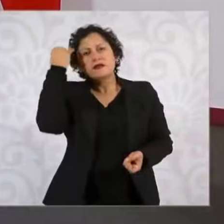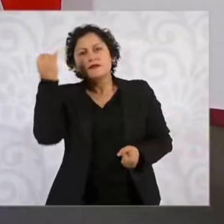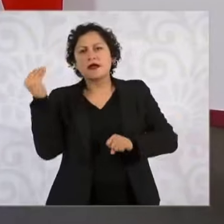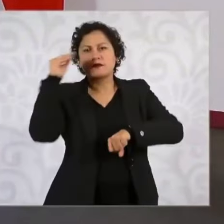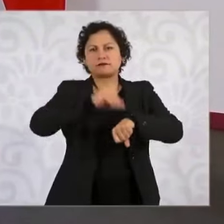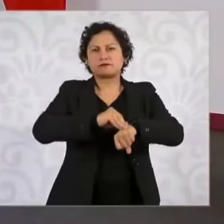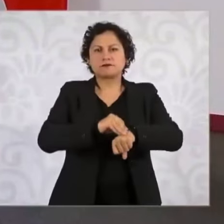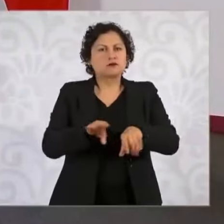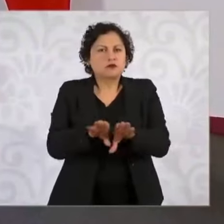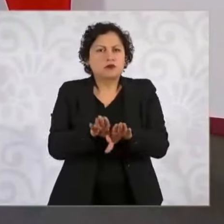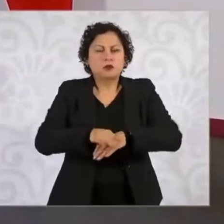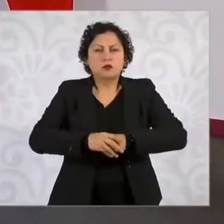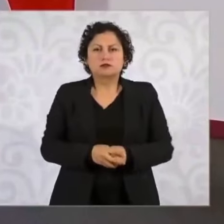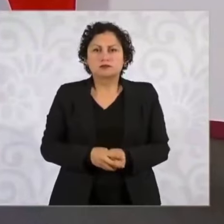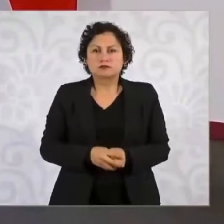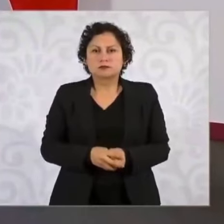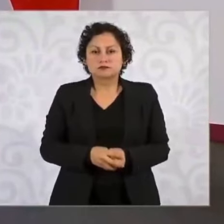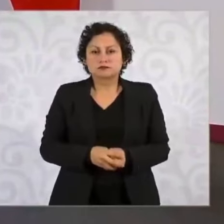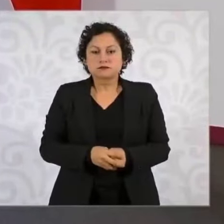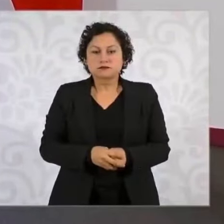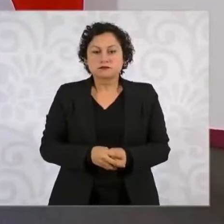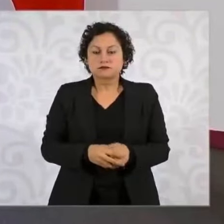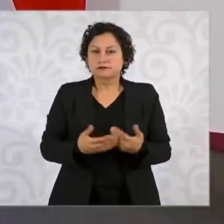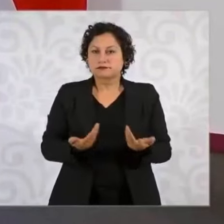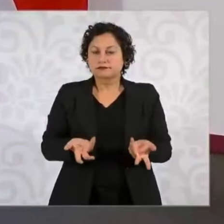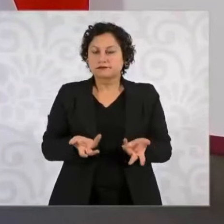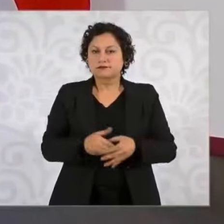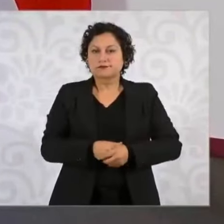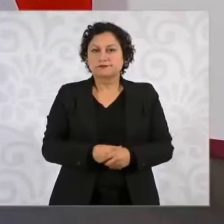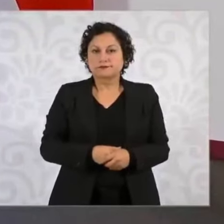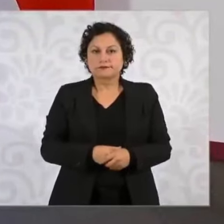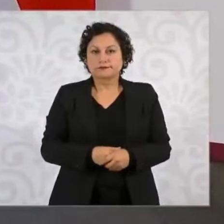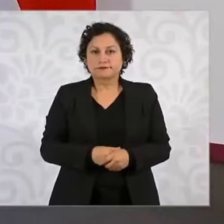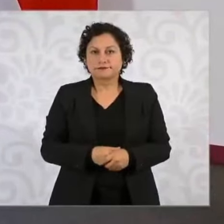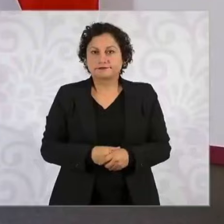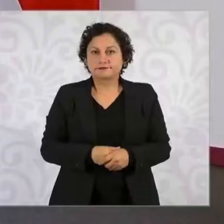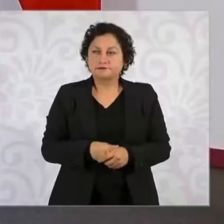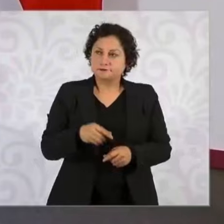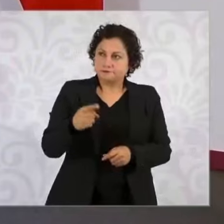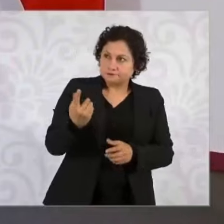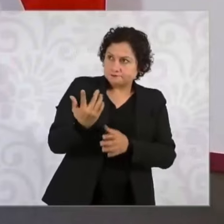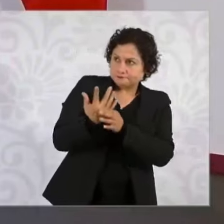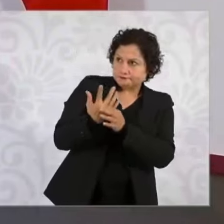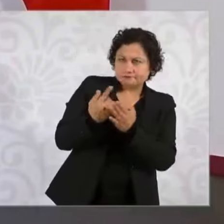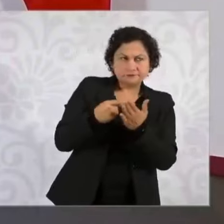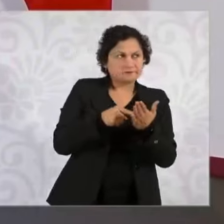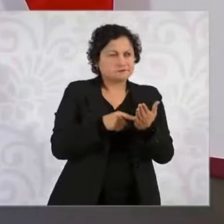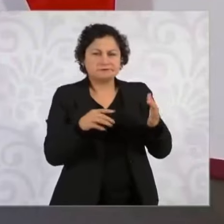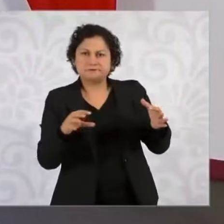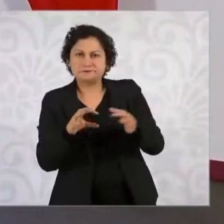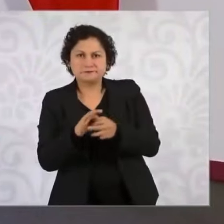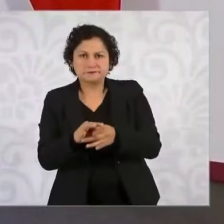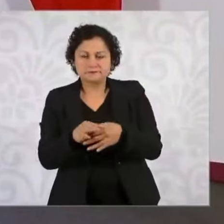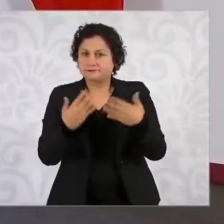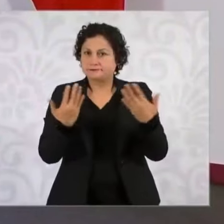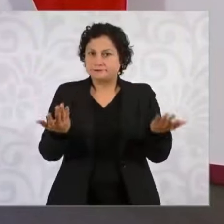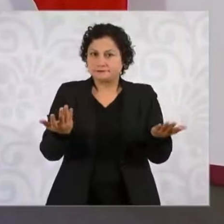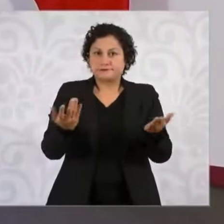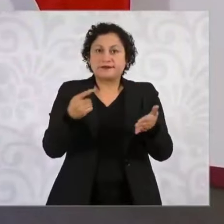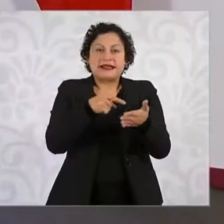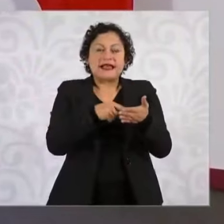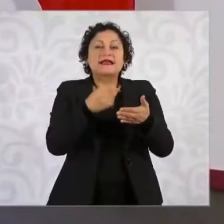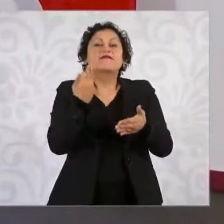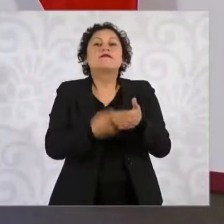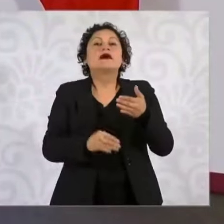Es llano, simple y llano. Punto. ¿De dónde podemos? No dice ahí, salvo en los